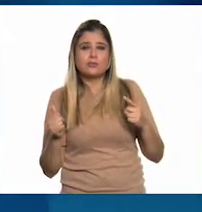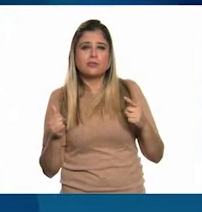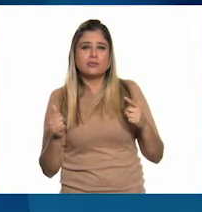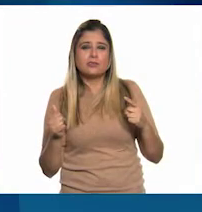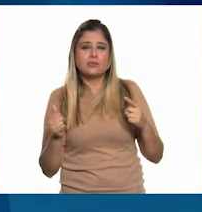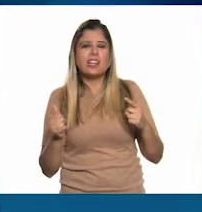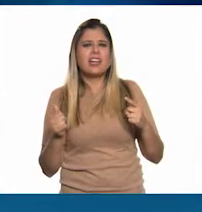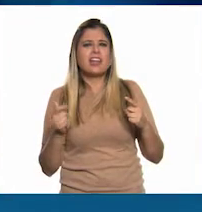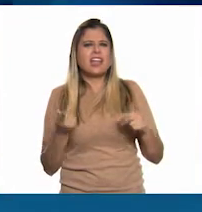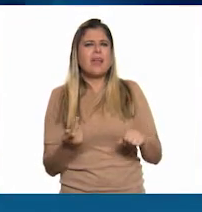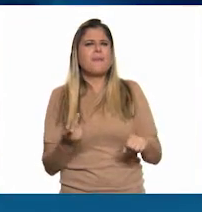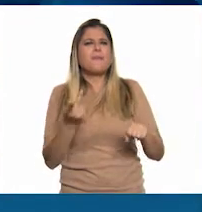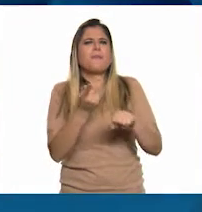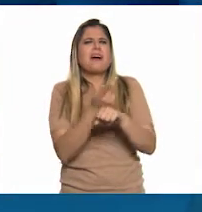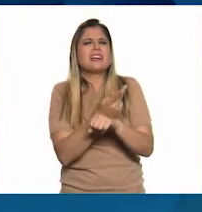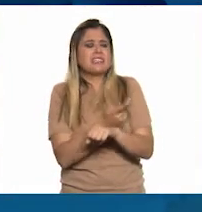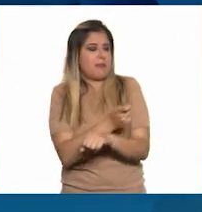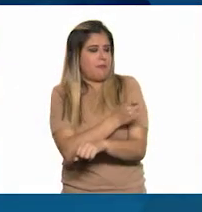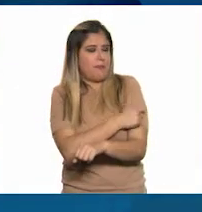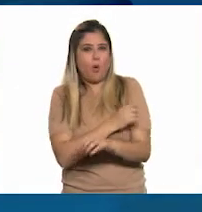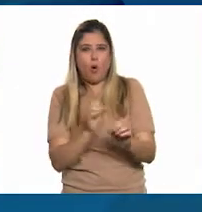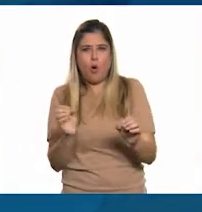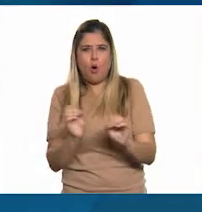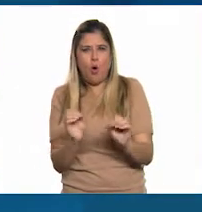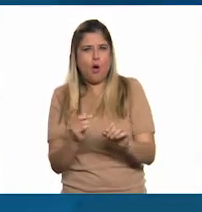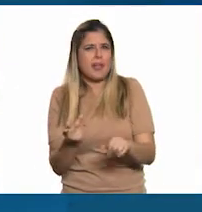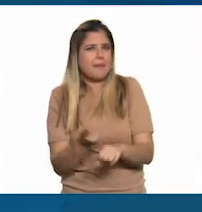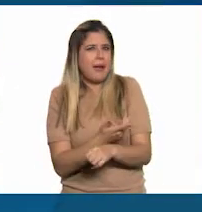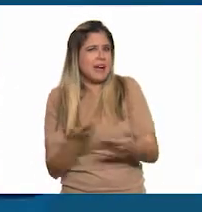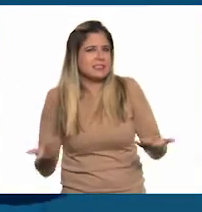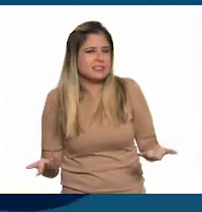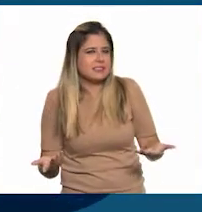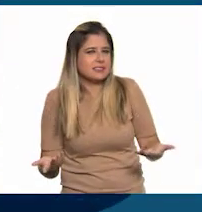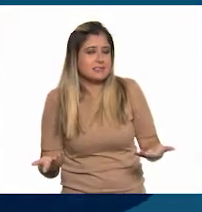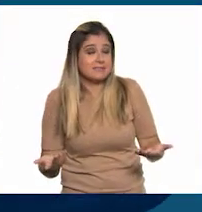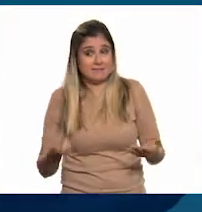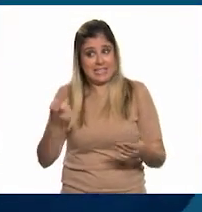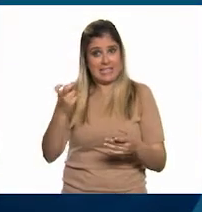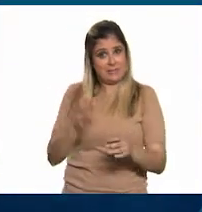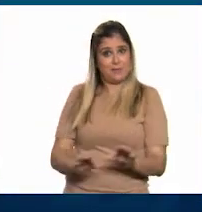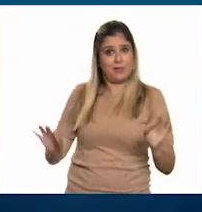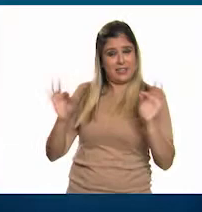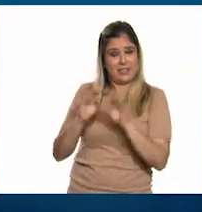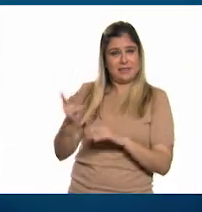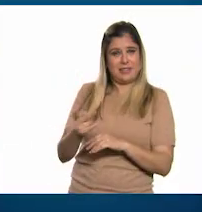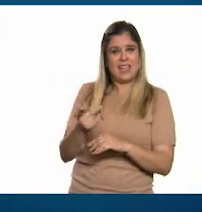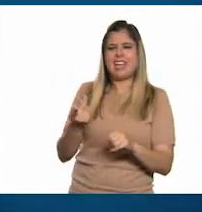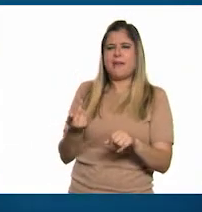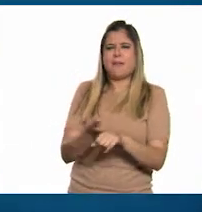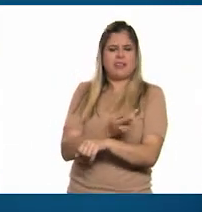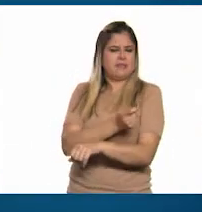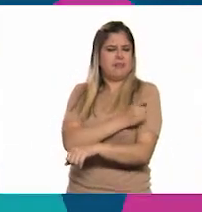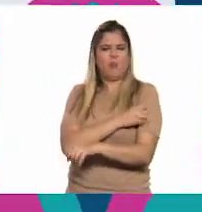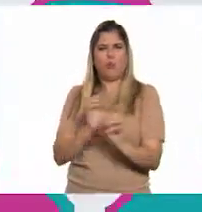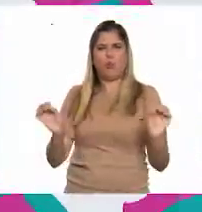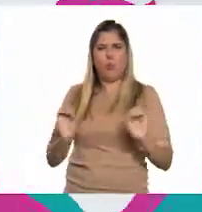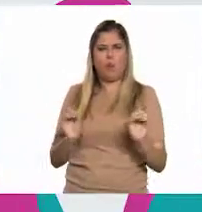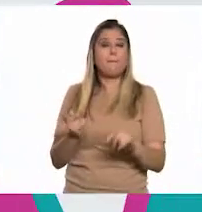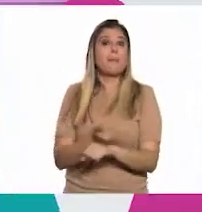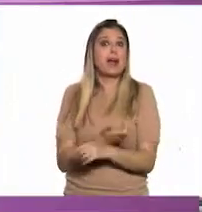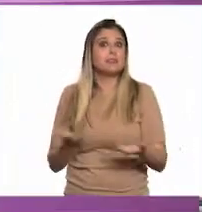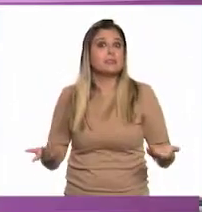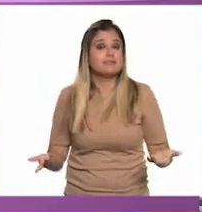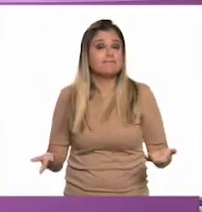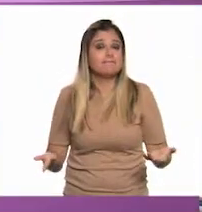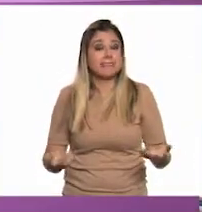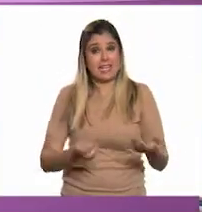de... ¿Qué pasaría si no nos vacunamos? ¿Qué pasaría si no nos vacunamos? ¿Qué pasaría si no nos vacunamos? Sí,